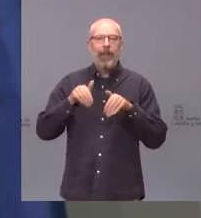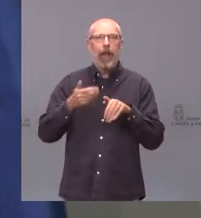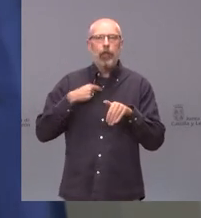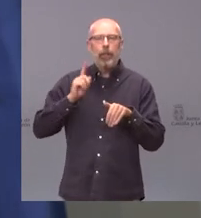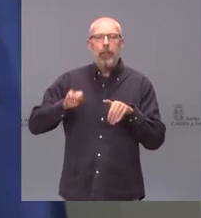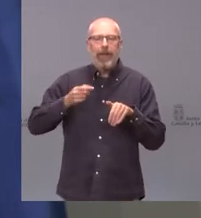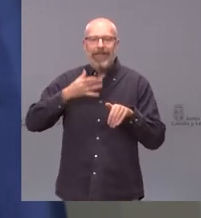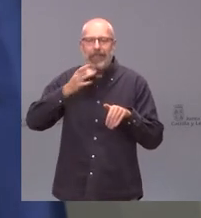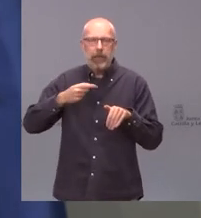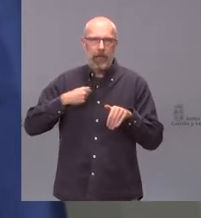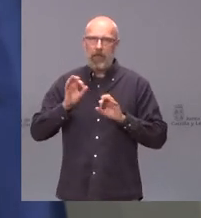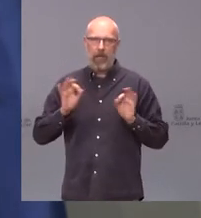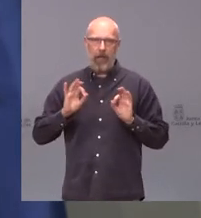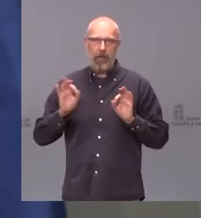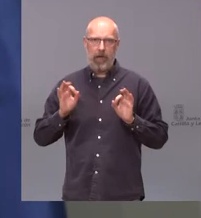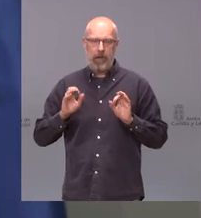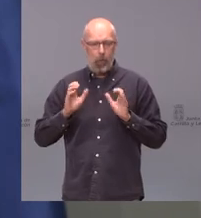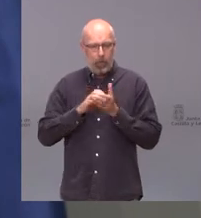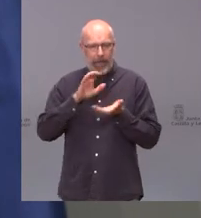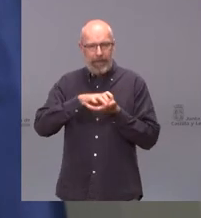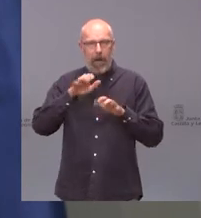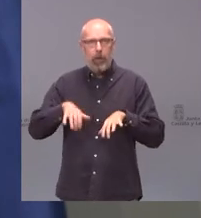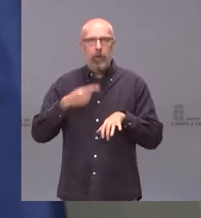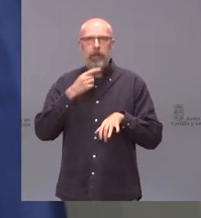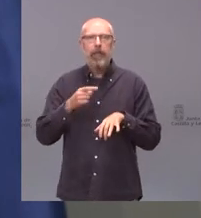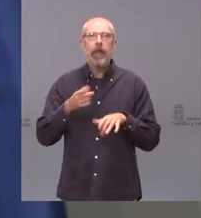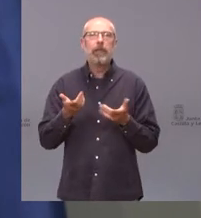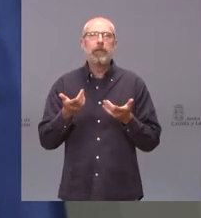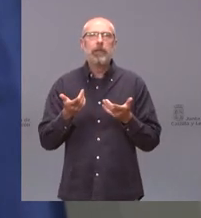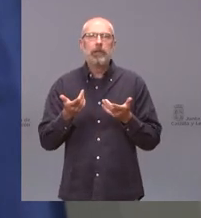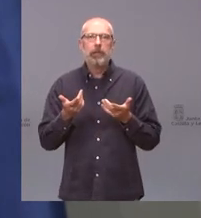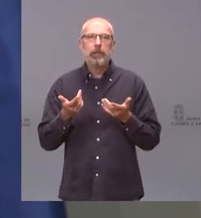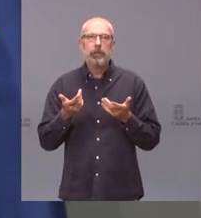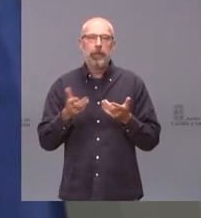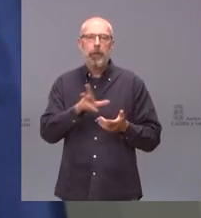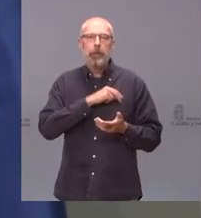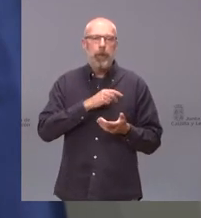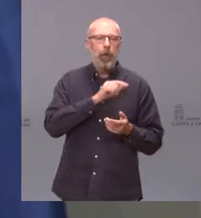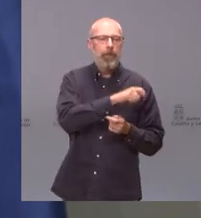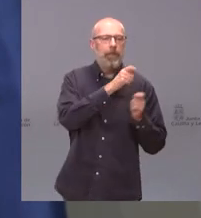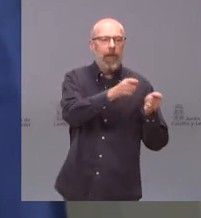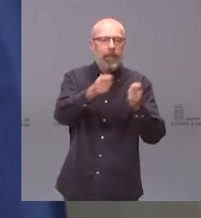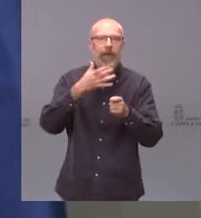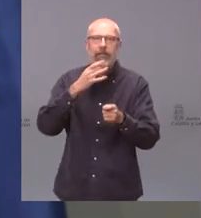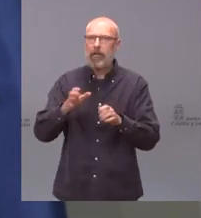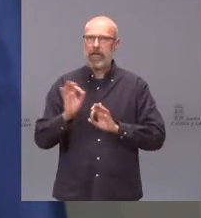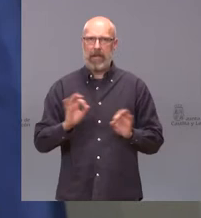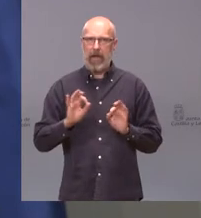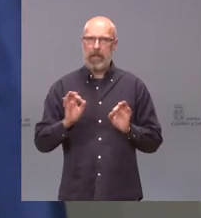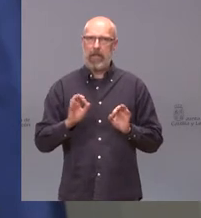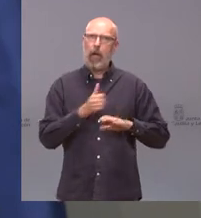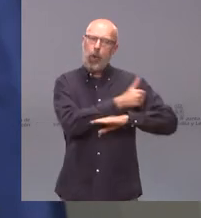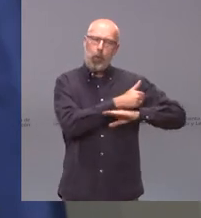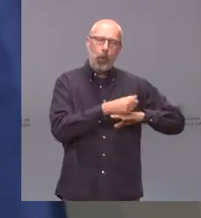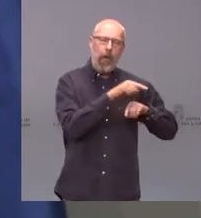no es la Junta de Castilla y León quien determina los premios. Son los jurados nombrados al efecto.